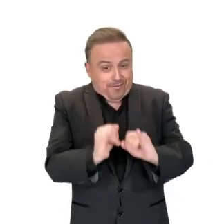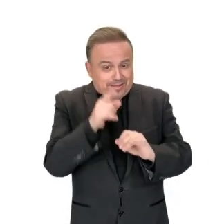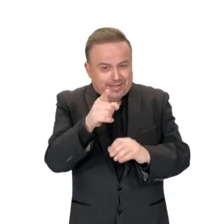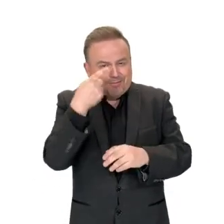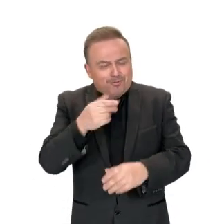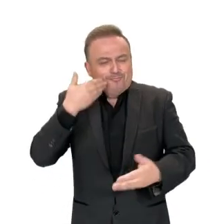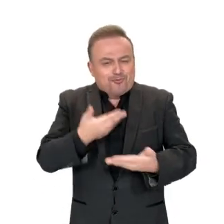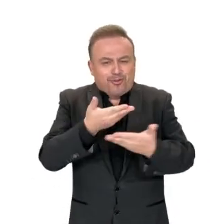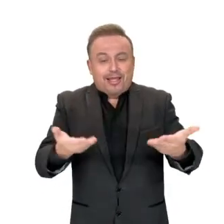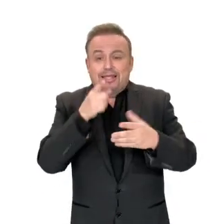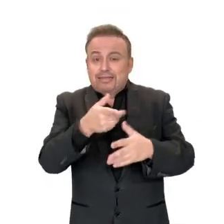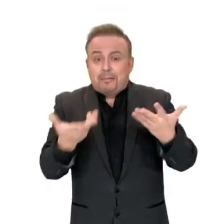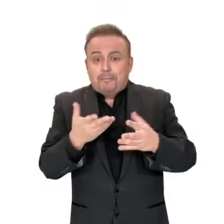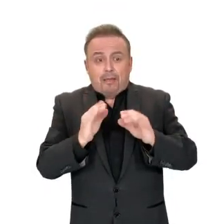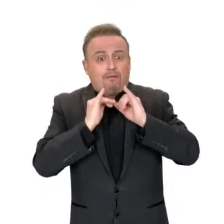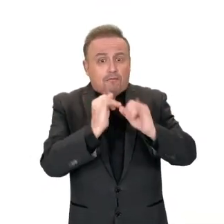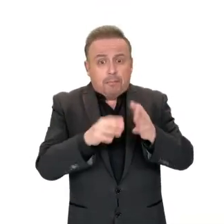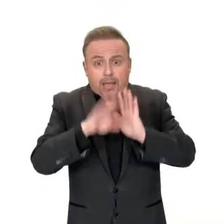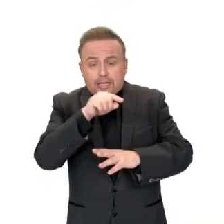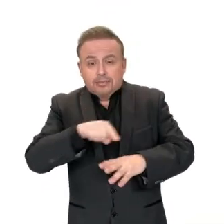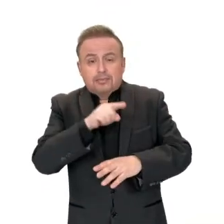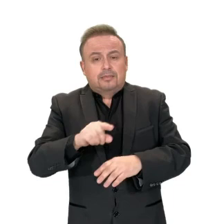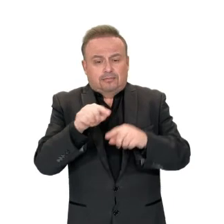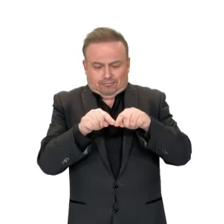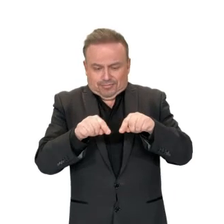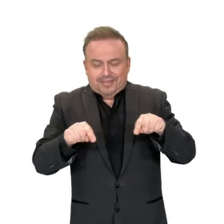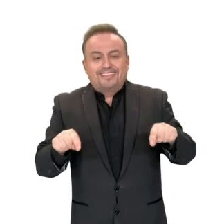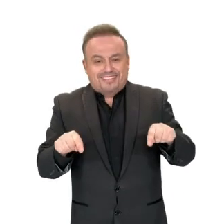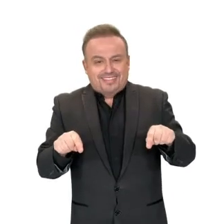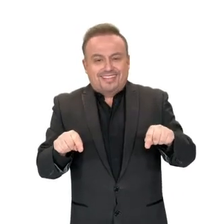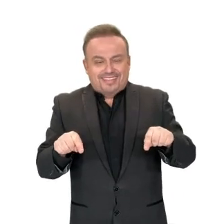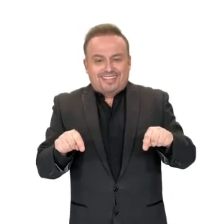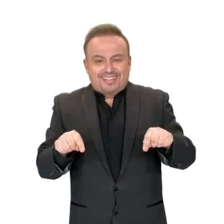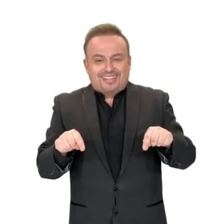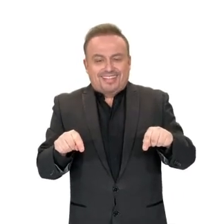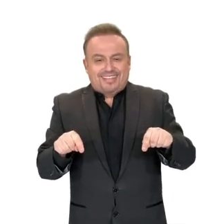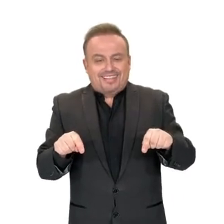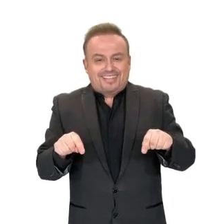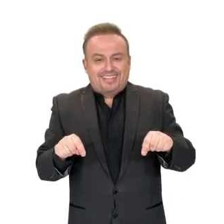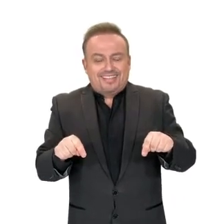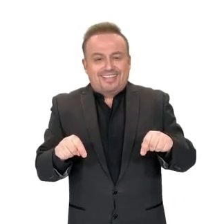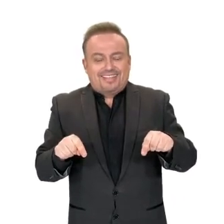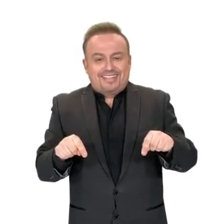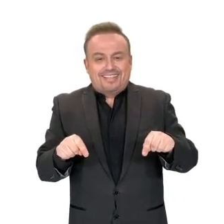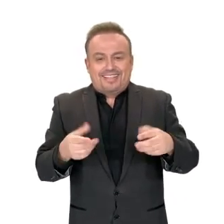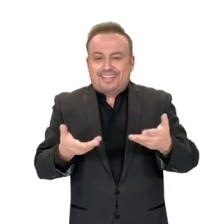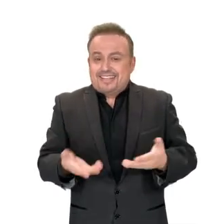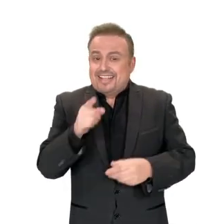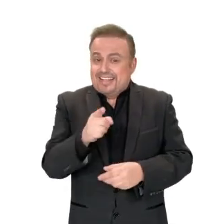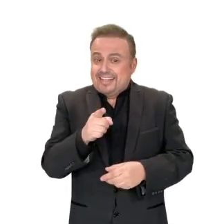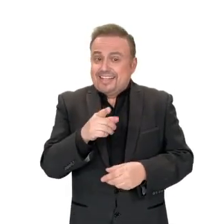información, tus beneficios. Encuentra más información ingresando a www.registrosocial.gov